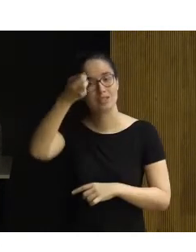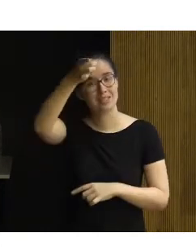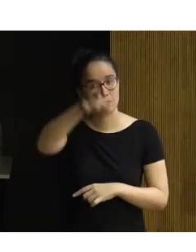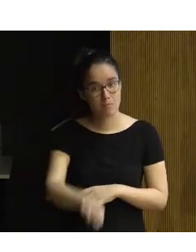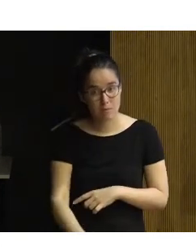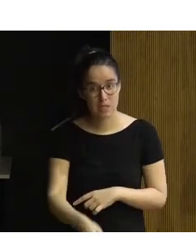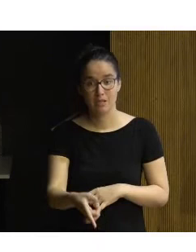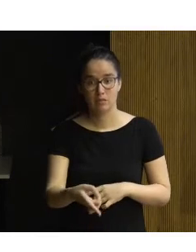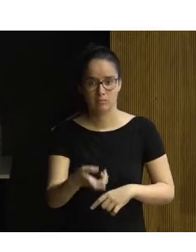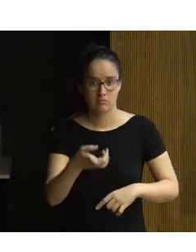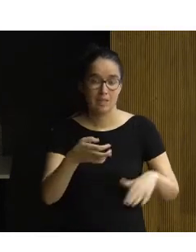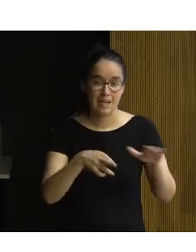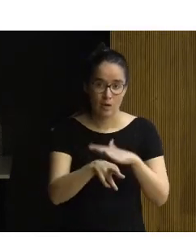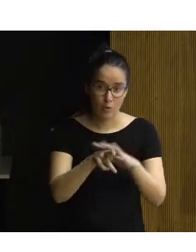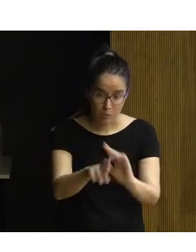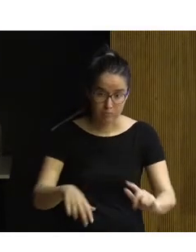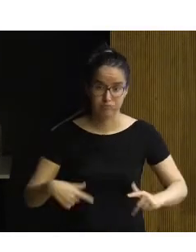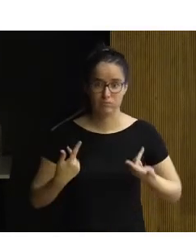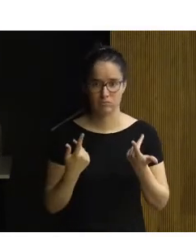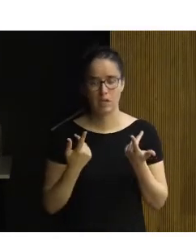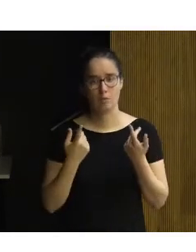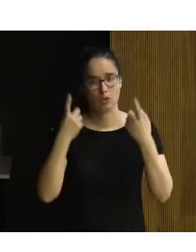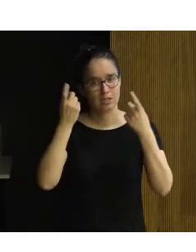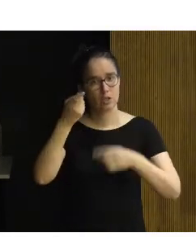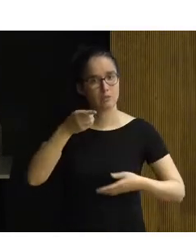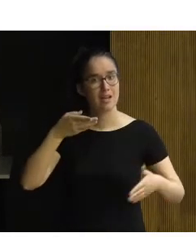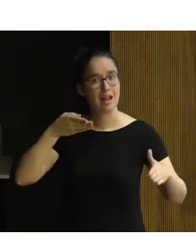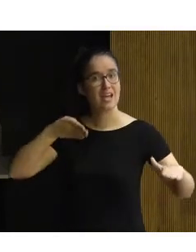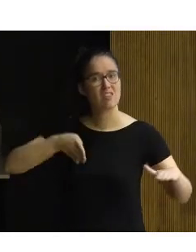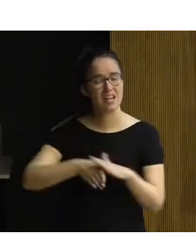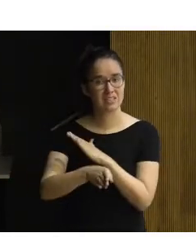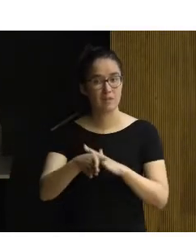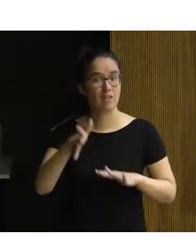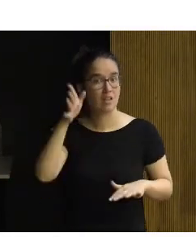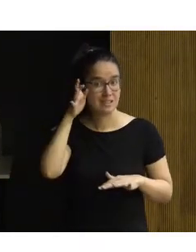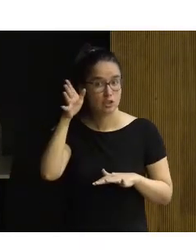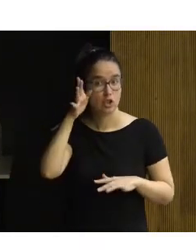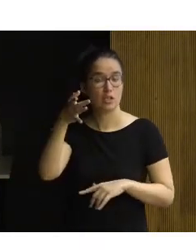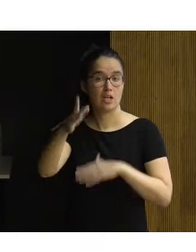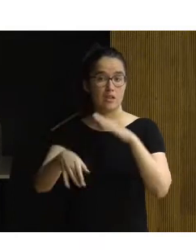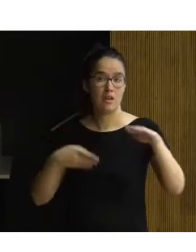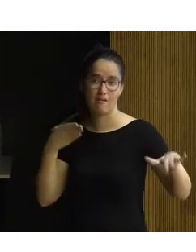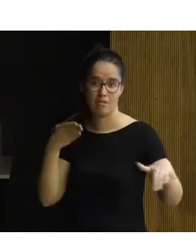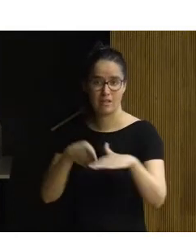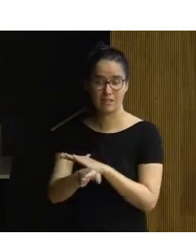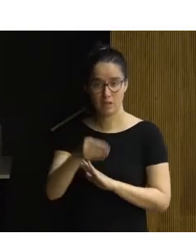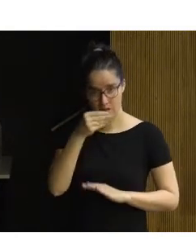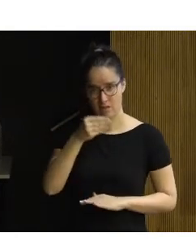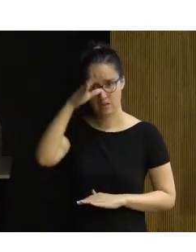medida que nuestros recursos nos lo permitían, de accesibilidad sensorial y de accesibilidad intelectual.